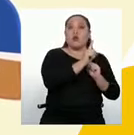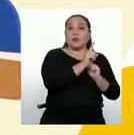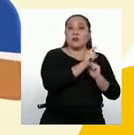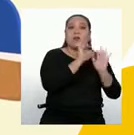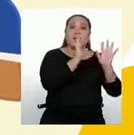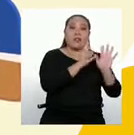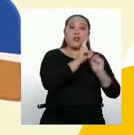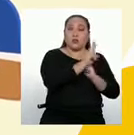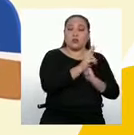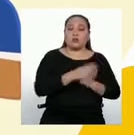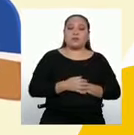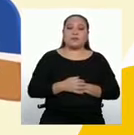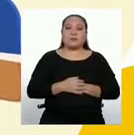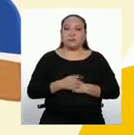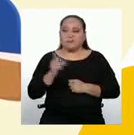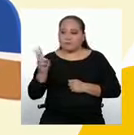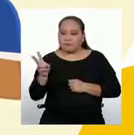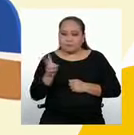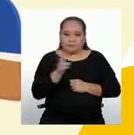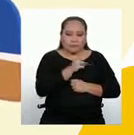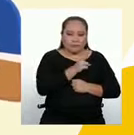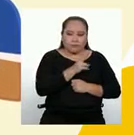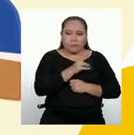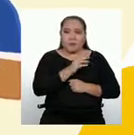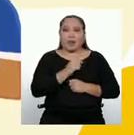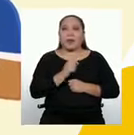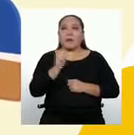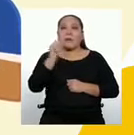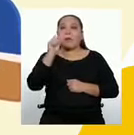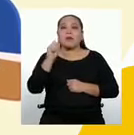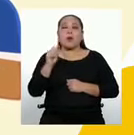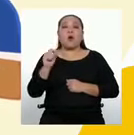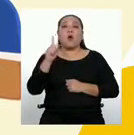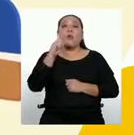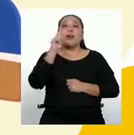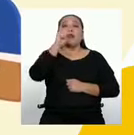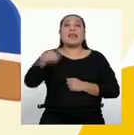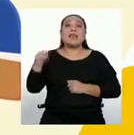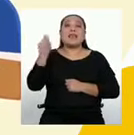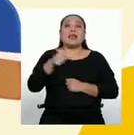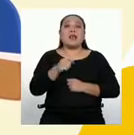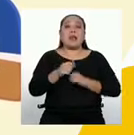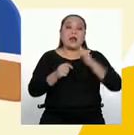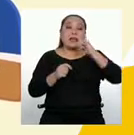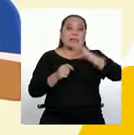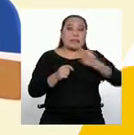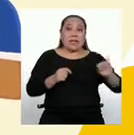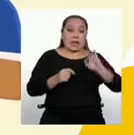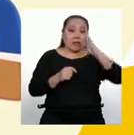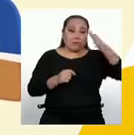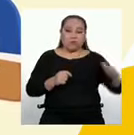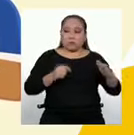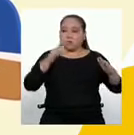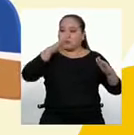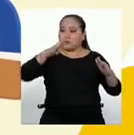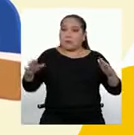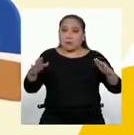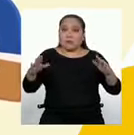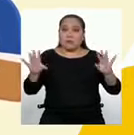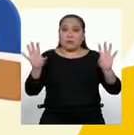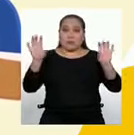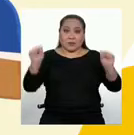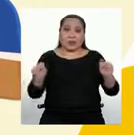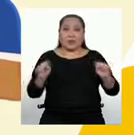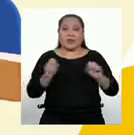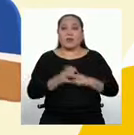12. Observe bien. Vamos a tachar un número de la izquierda y un número de la derecha para obtener los valores que